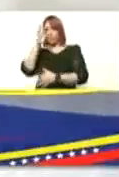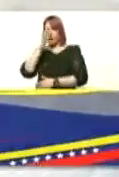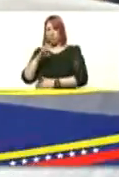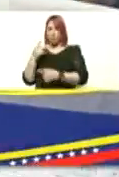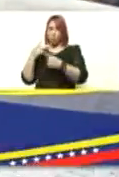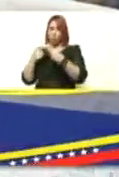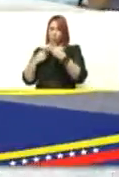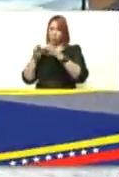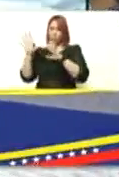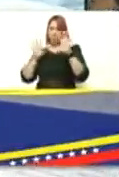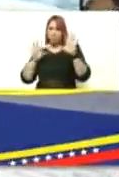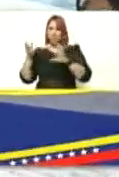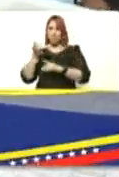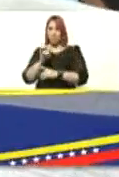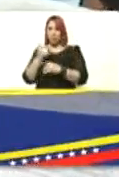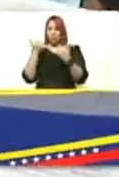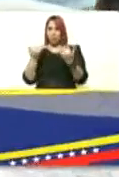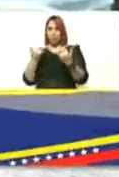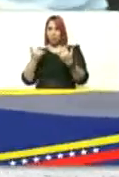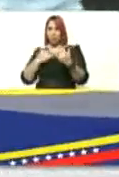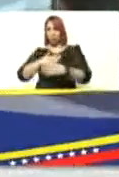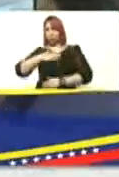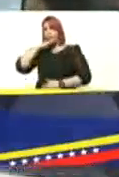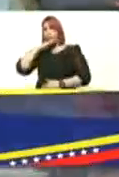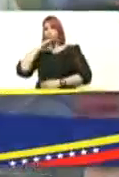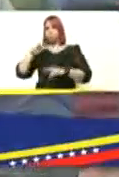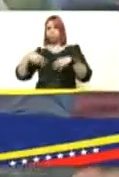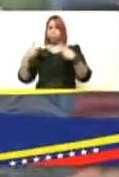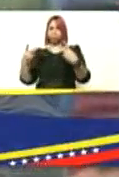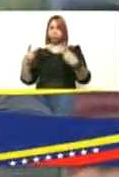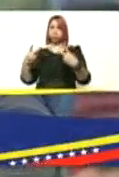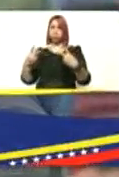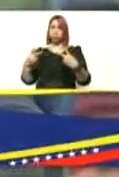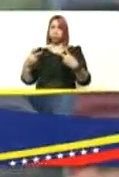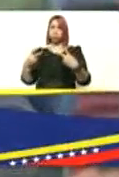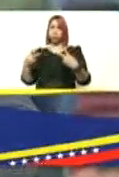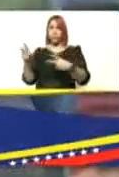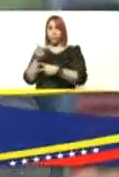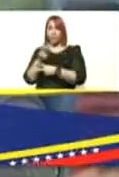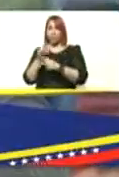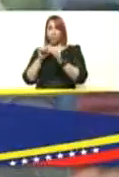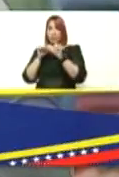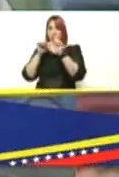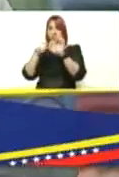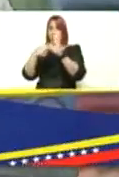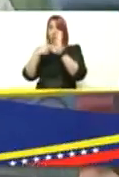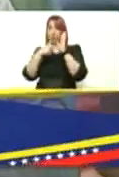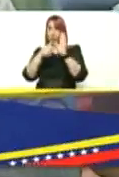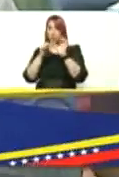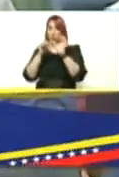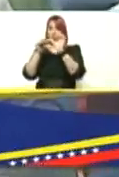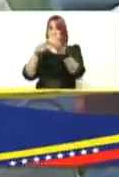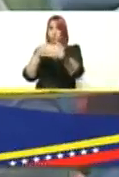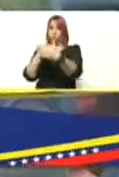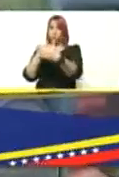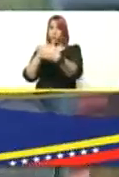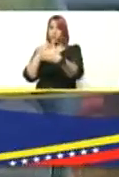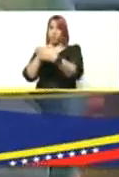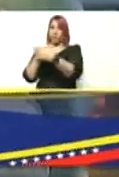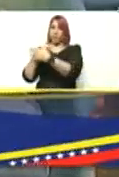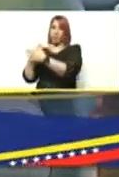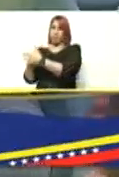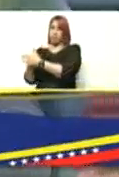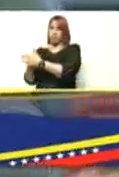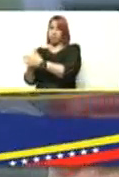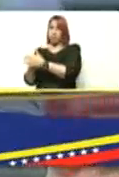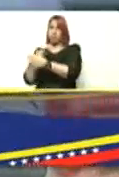otras potencias se encuentran ahorita abarrotados de la nueva variante Omicron y Venezuela sigue siendo ejemplo a seguir en contra de la batalla y la lucha del COVID